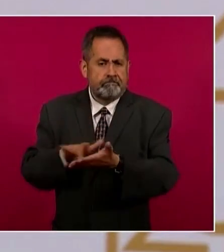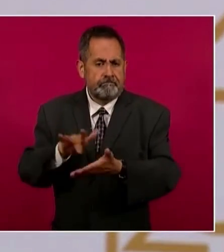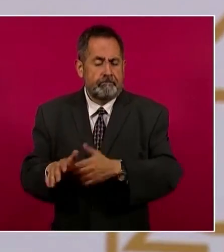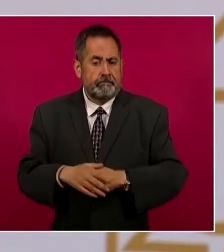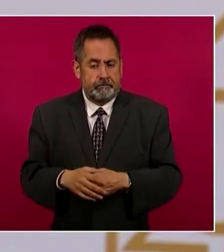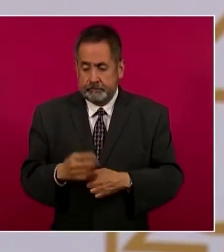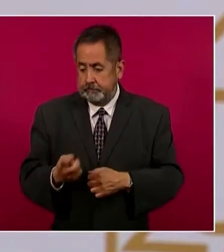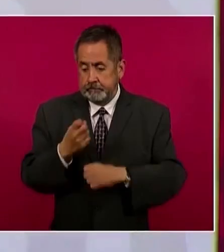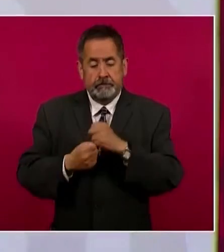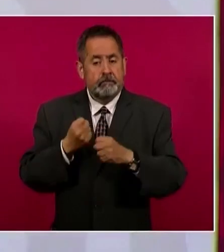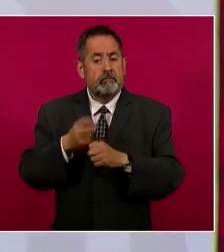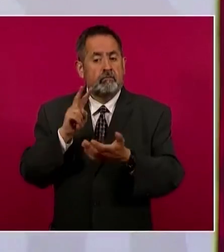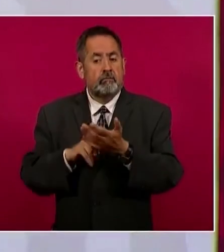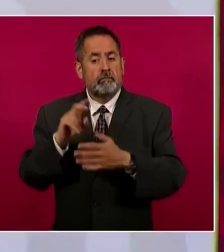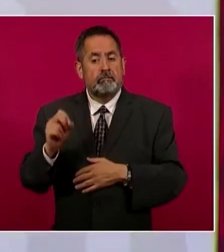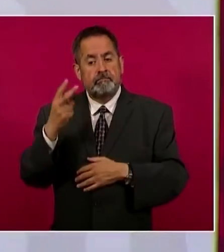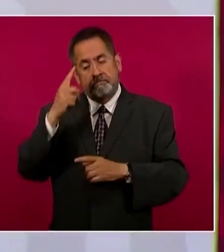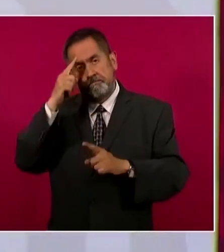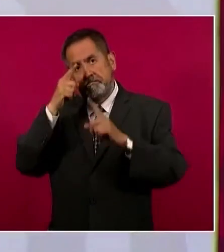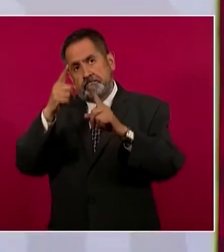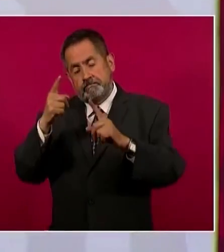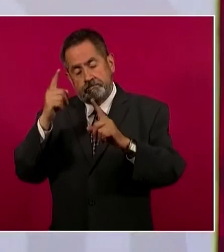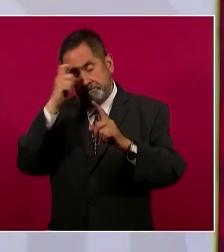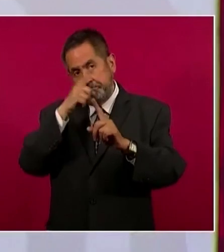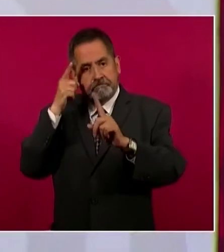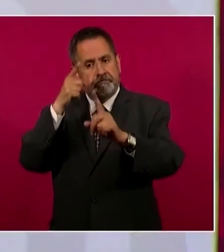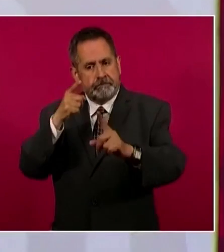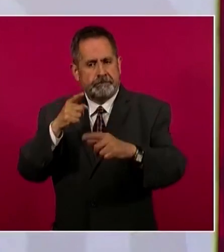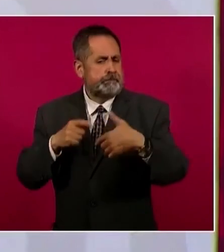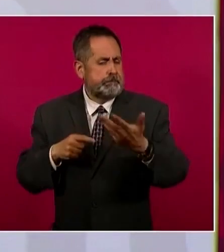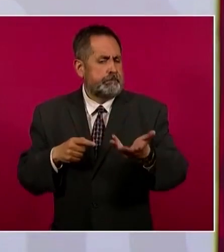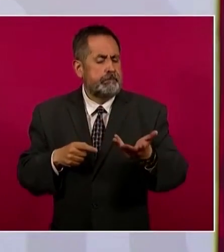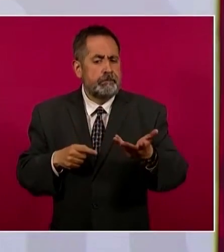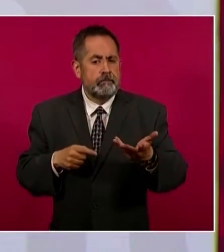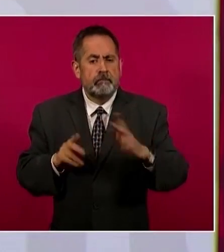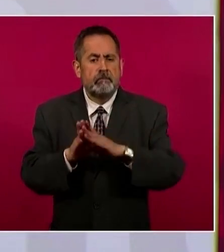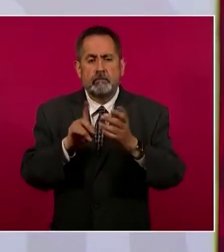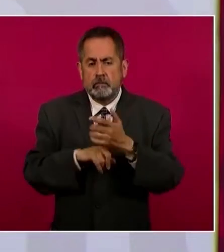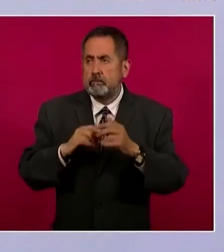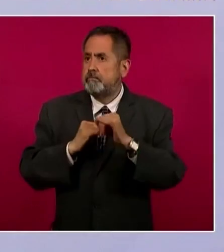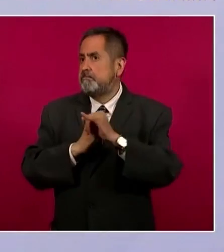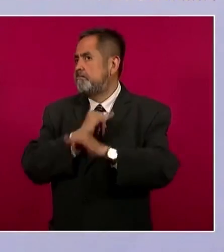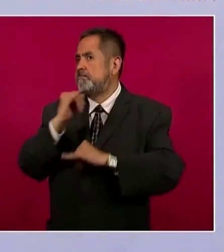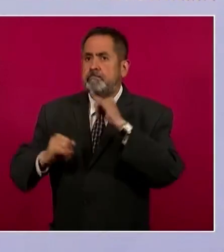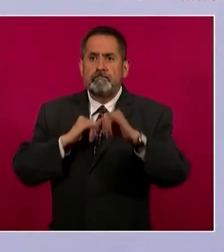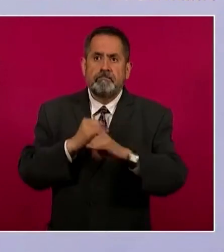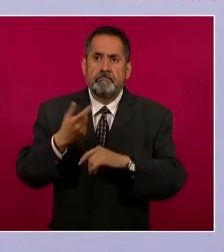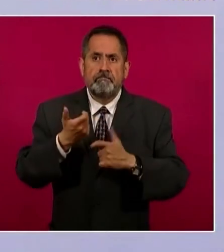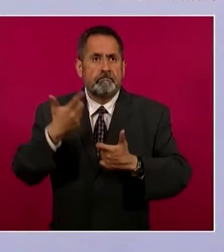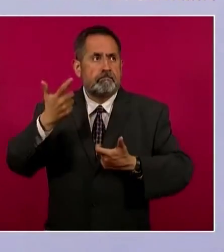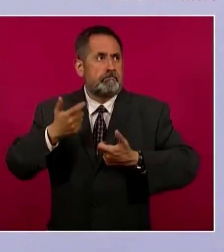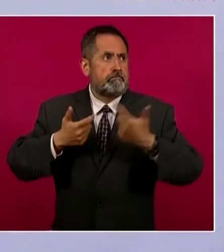este 2022 tenemos nuevos desafíos. Desde luego, en un entorno internacional de alta inflación,